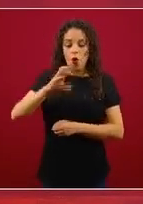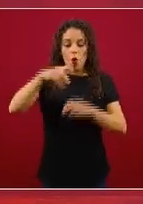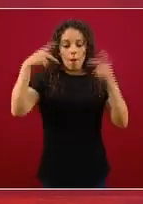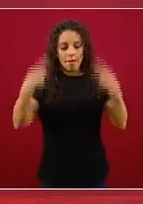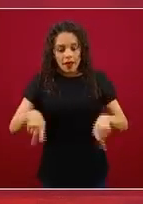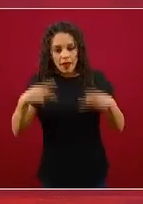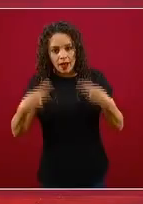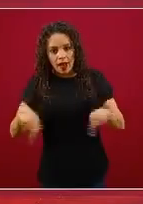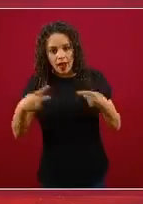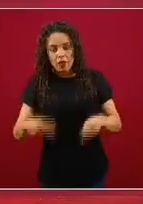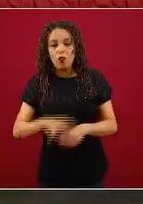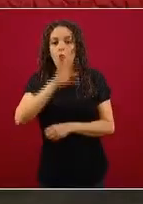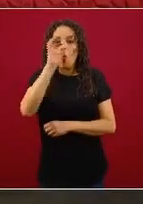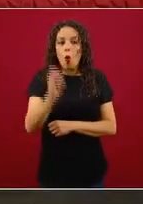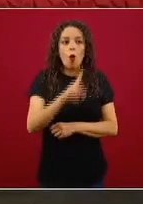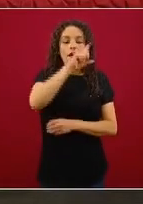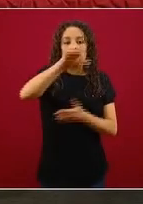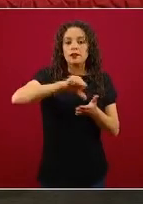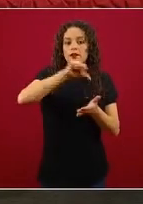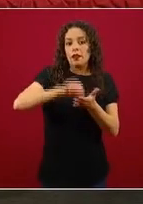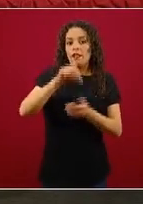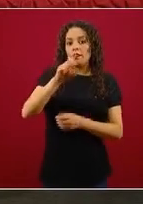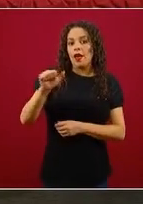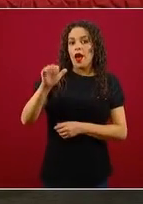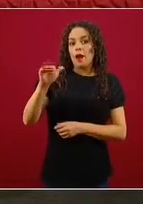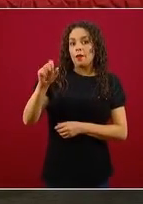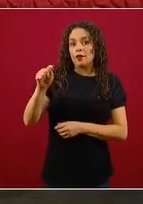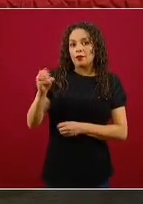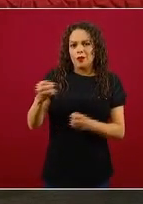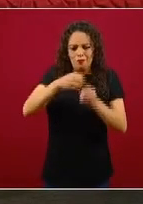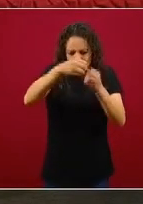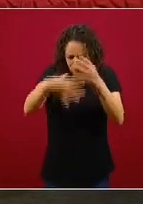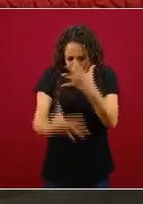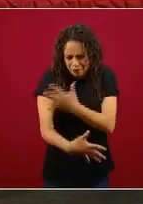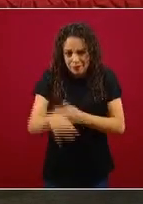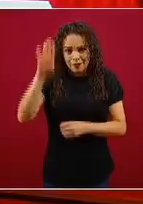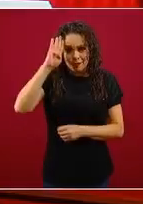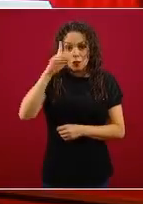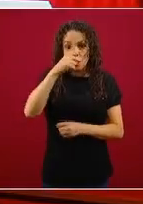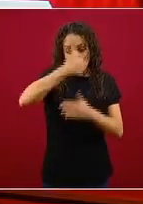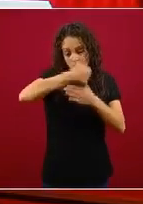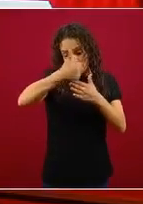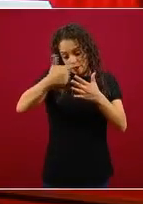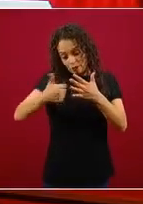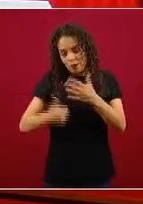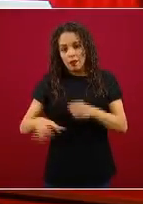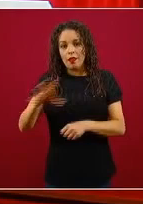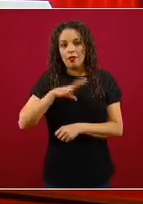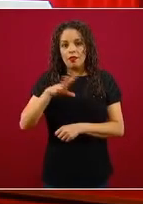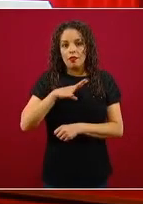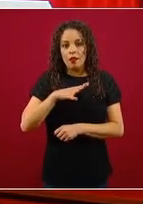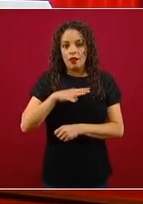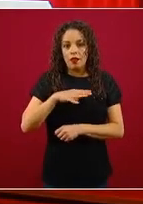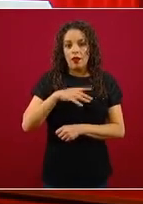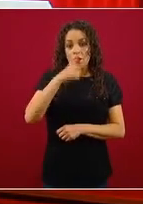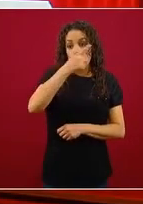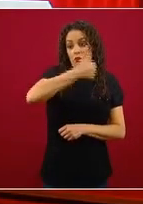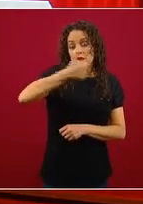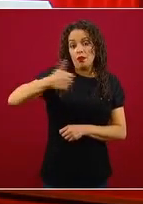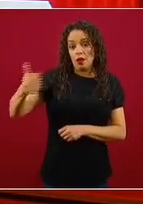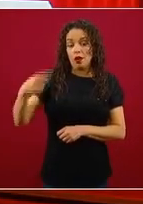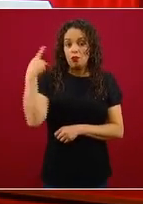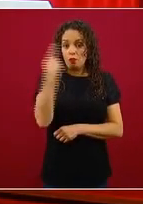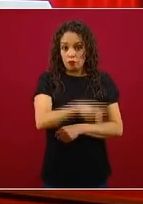de abastos, etcétera, etcétera. Para cada elemento existe una modalidad técnica relevante. Celebro y realmente